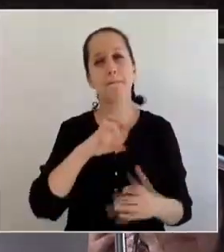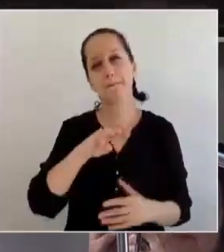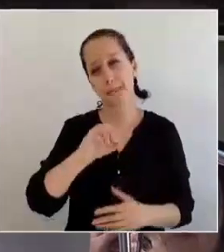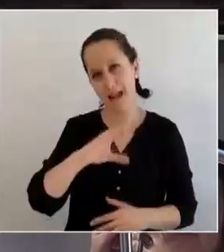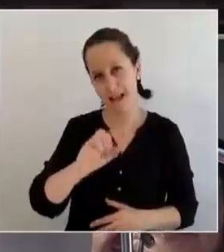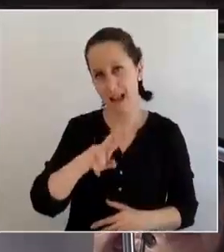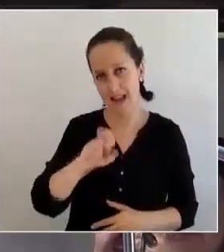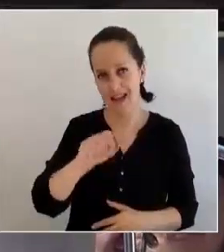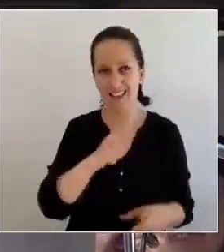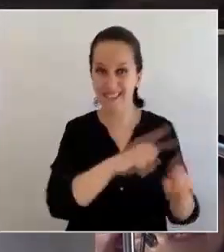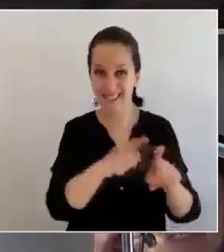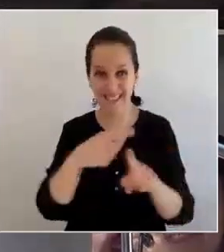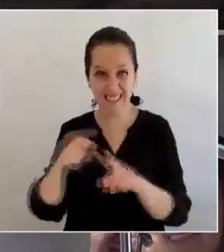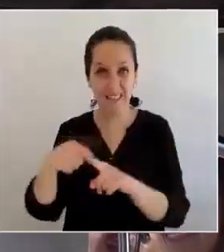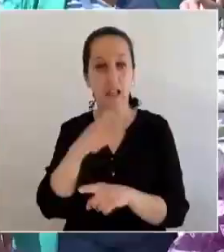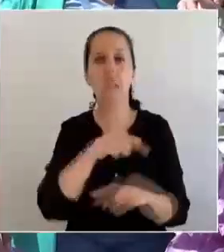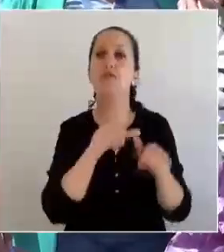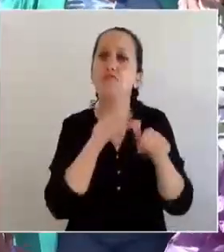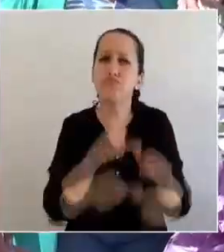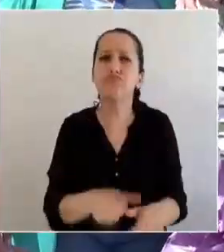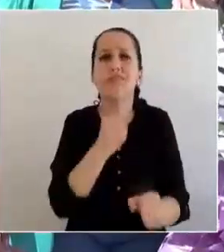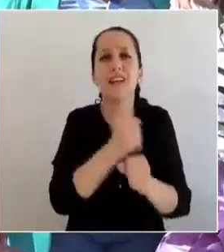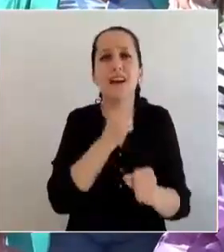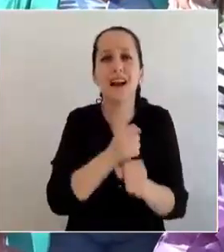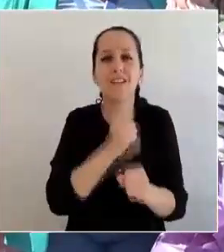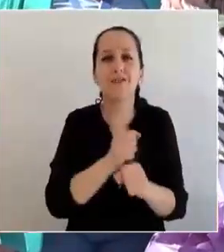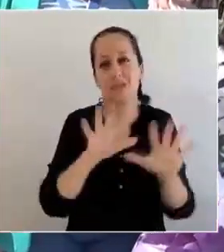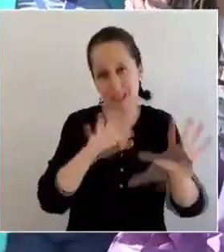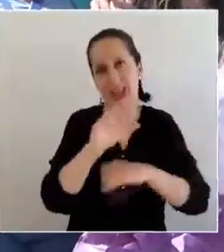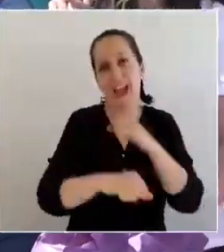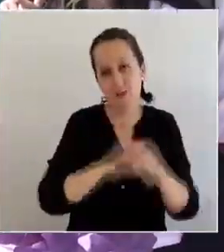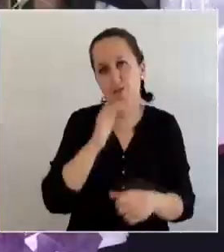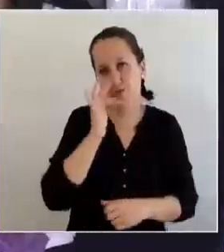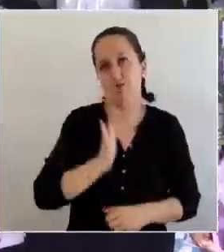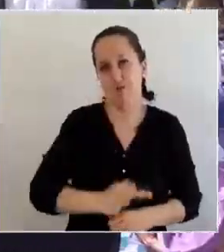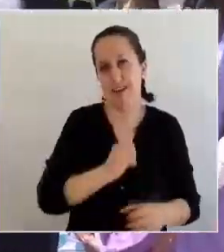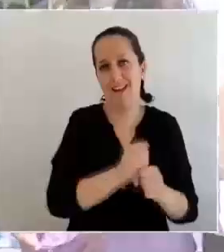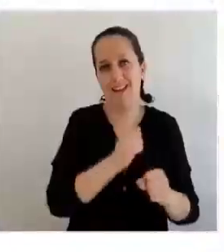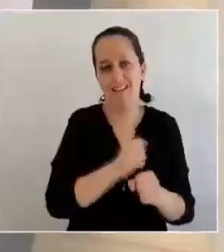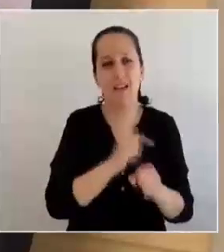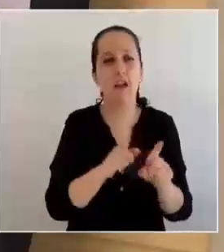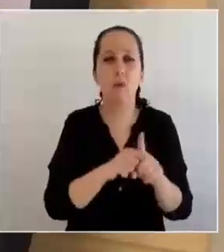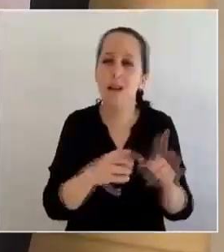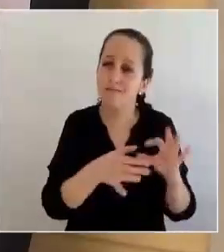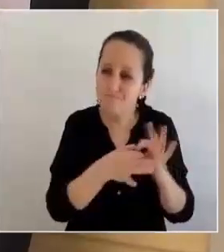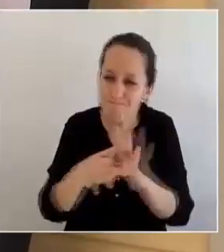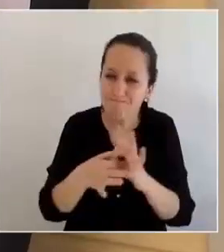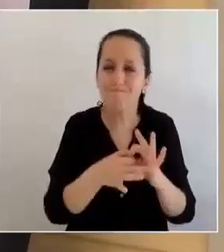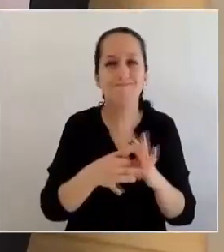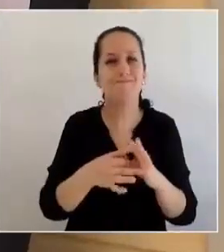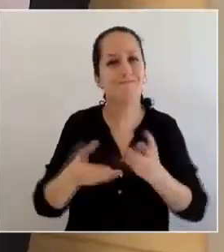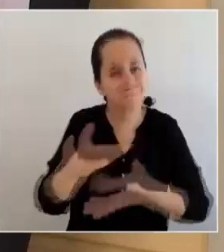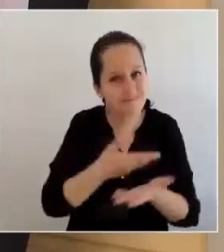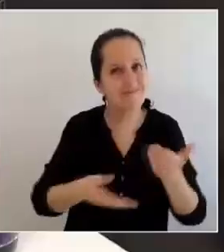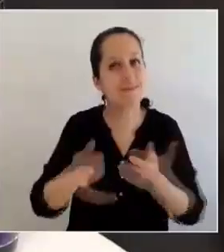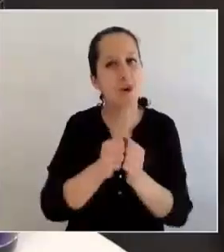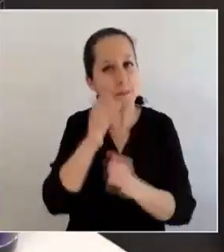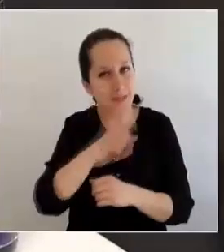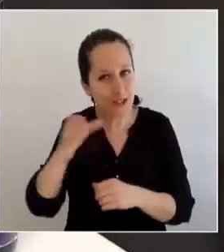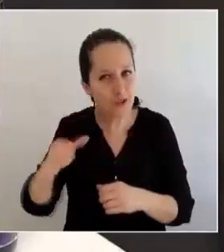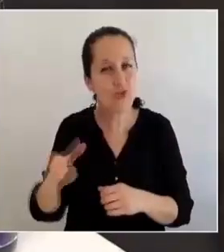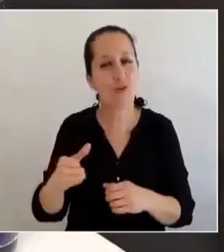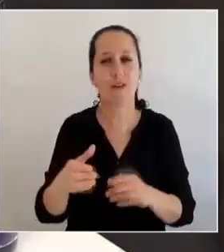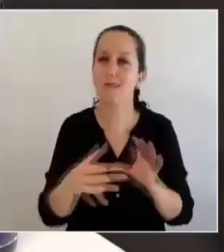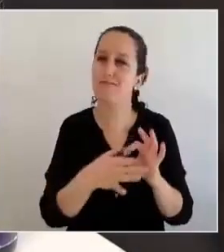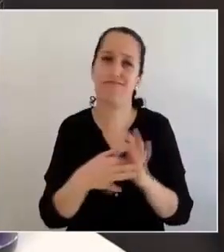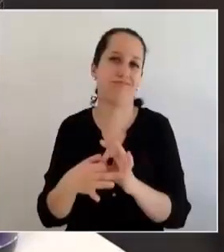Macarena Cárcamo, quienes completaron 10 años de funciones en el SIAM, marcando así el vínculo inseparable que se ha